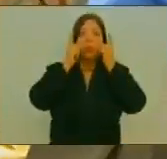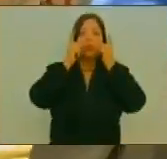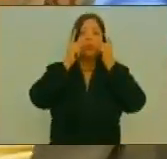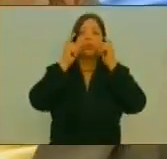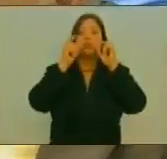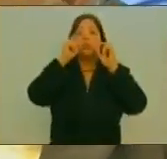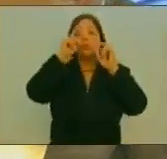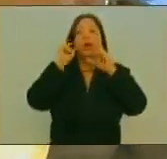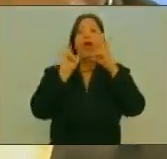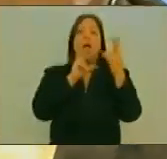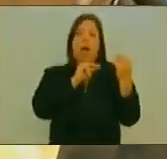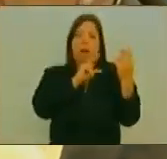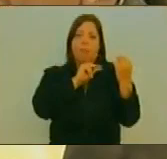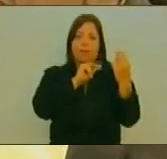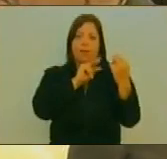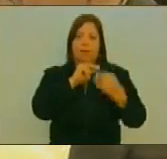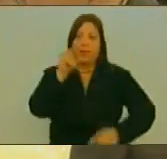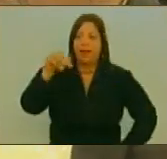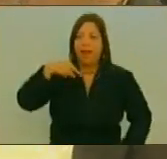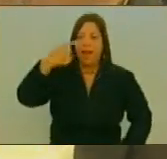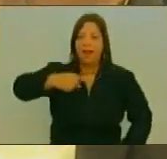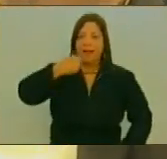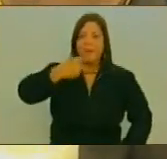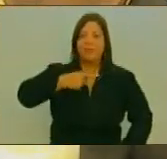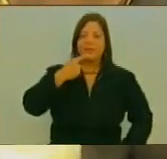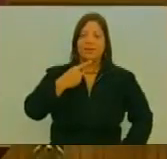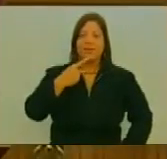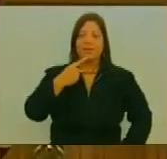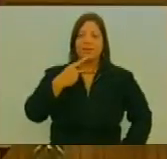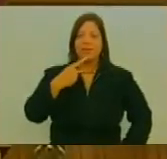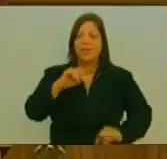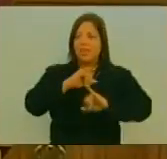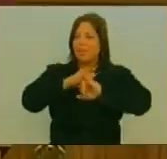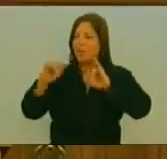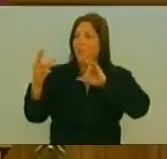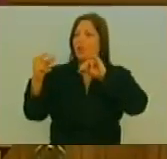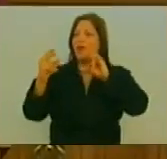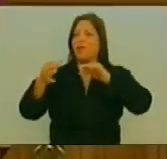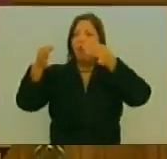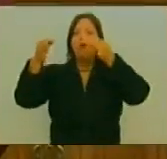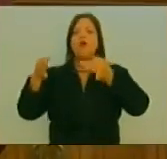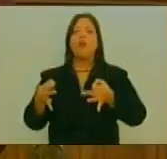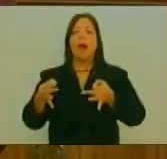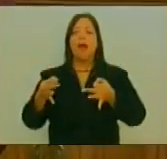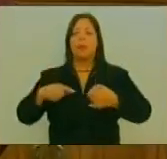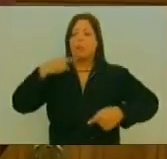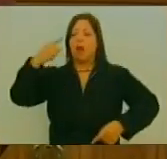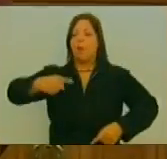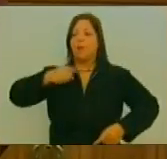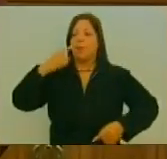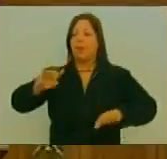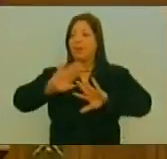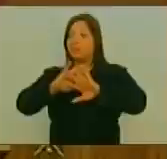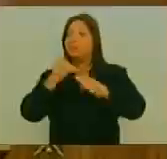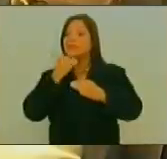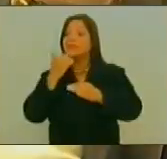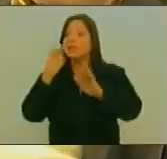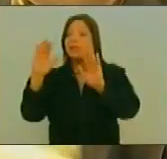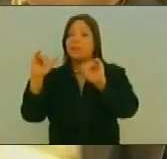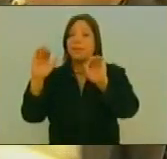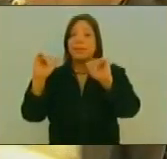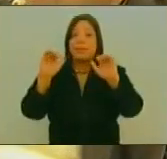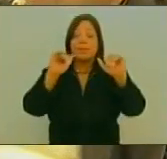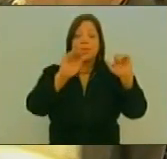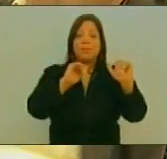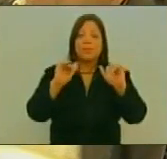Conversaciones Directas Incluso Después De Los Debates Formales Ya Despidiéndonos En En